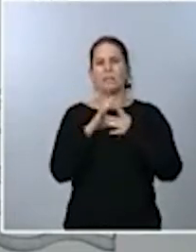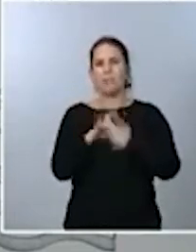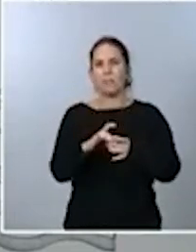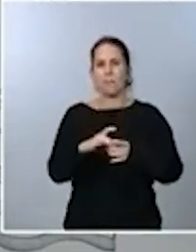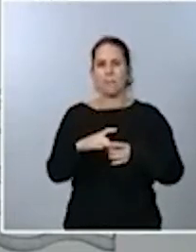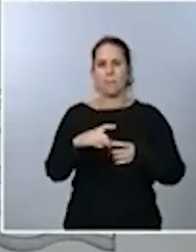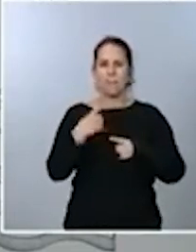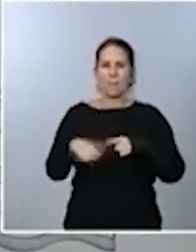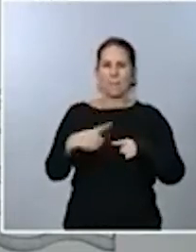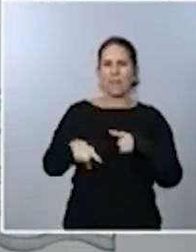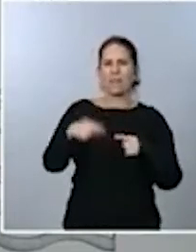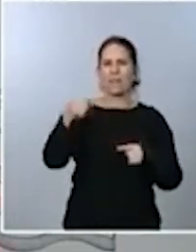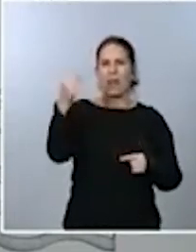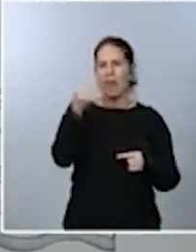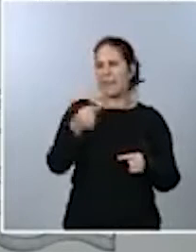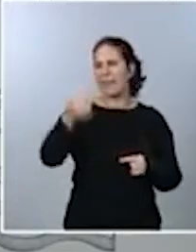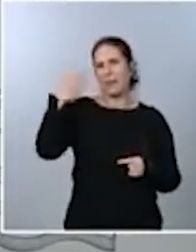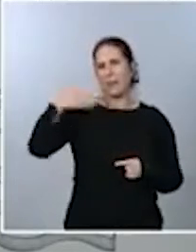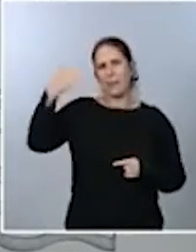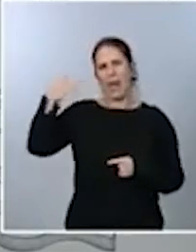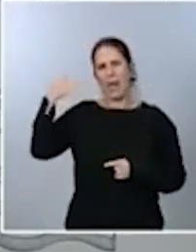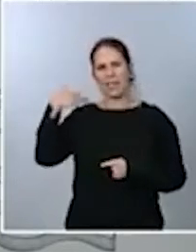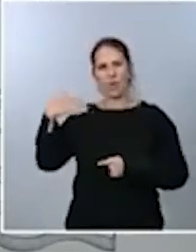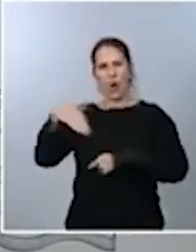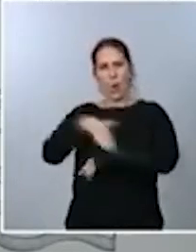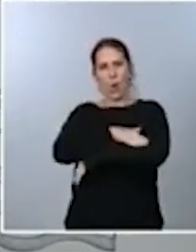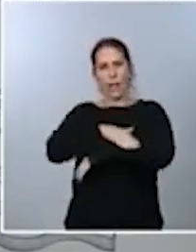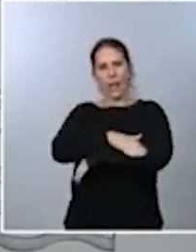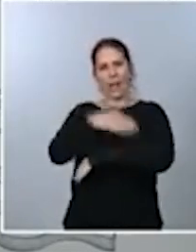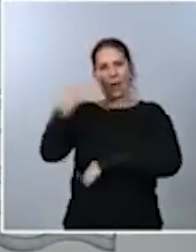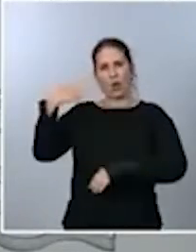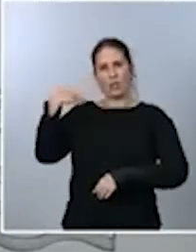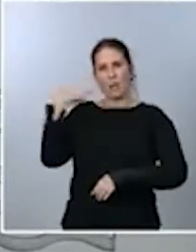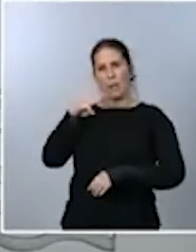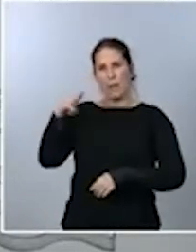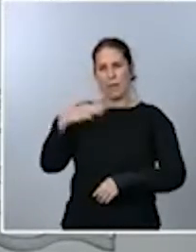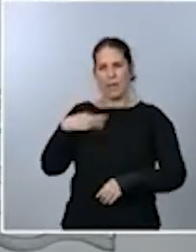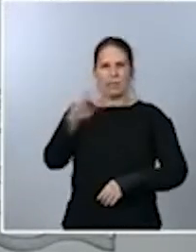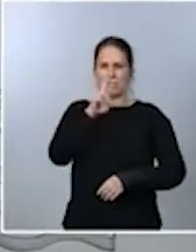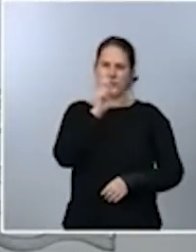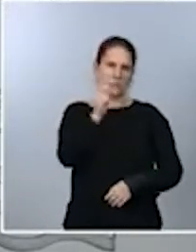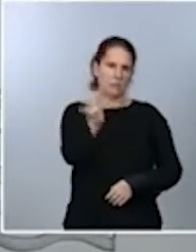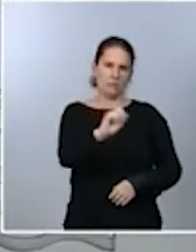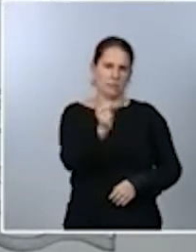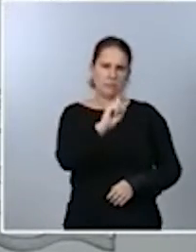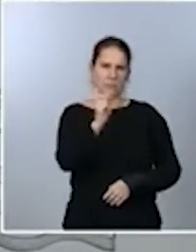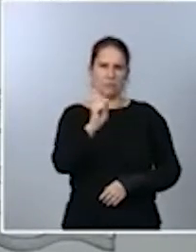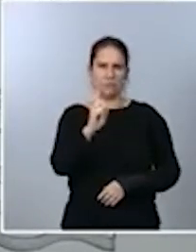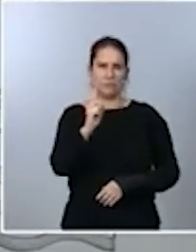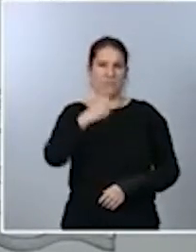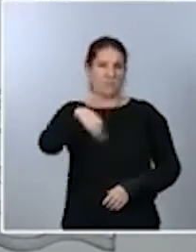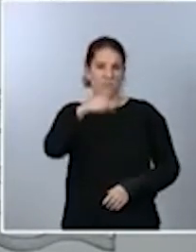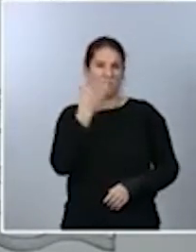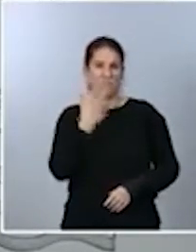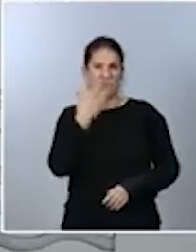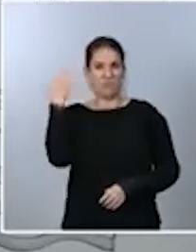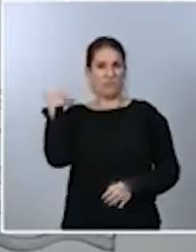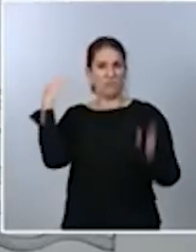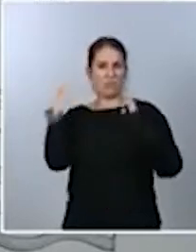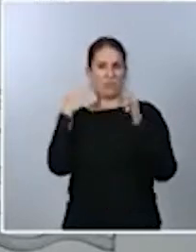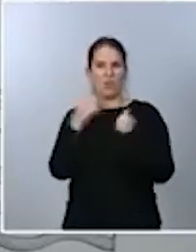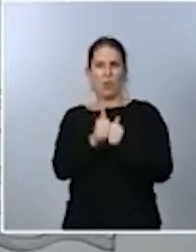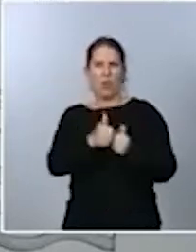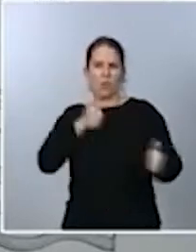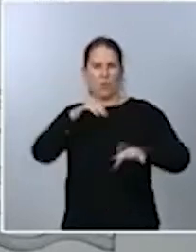que se produjeron en los anteriores gobiernos del Partido Popular, en donde, como ustedes bien conocen, se incrementó la brecha de desigualdad